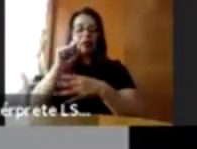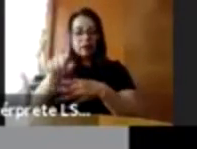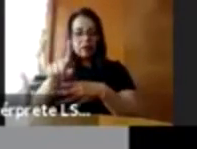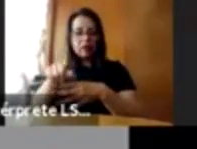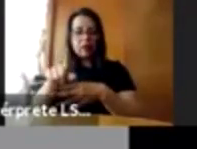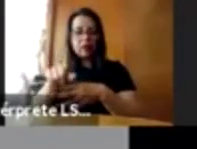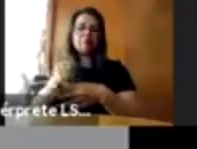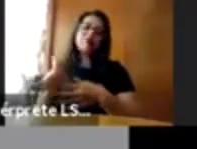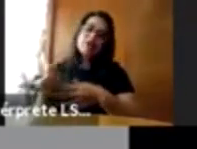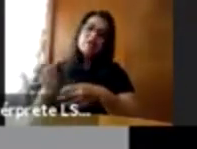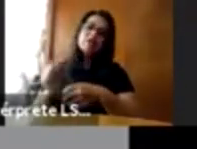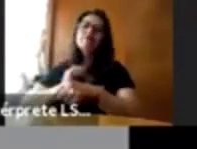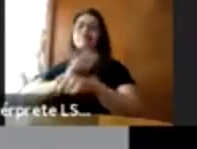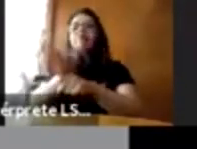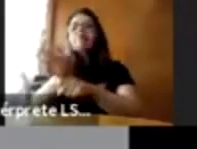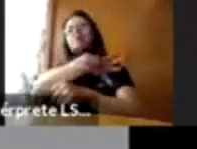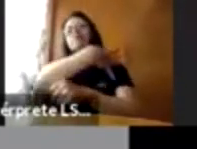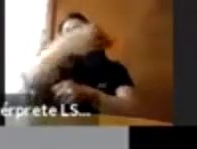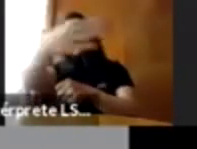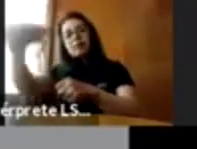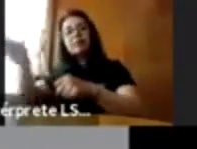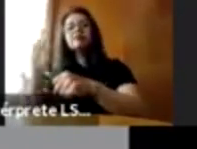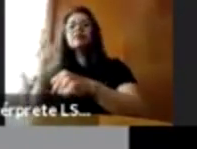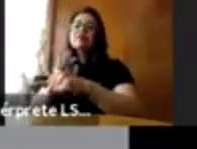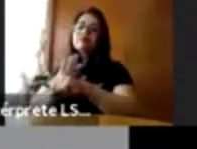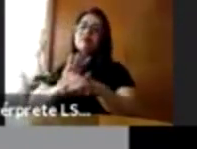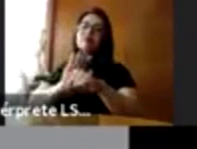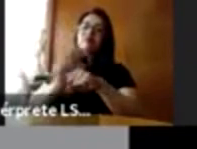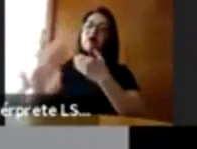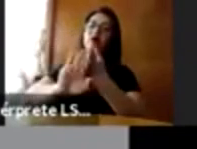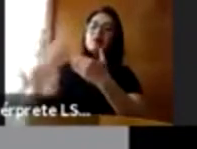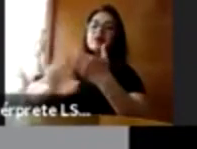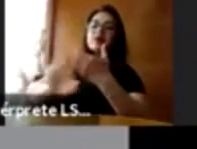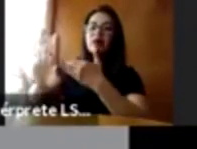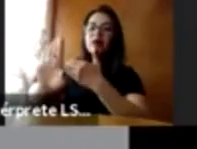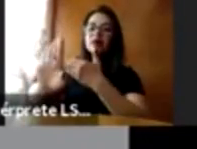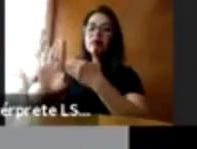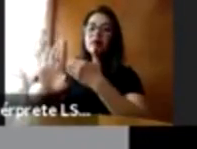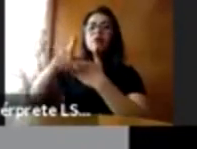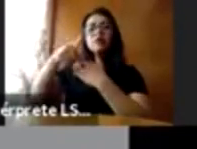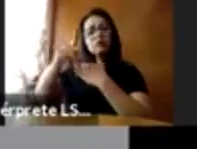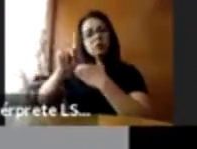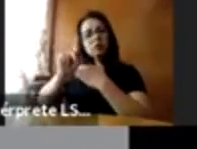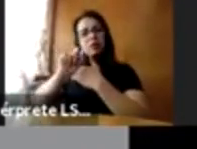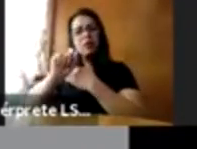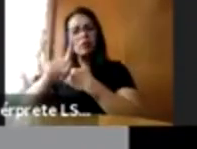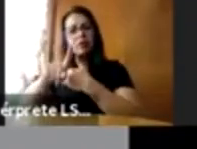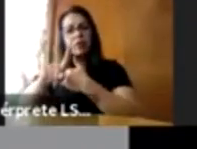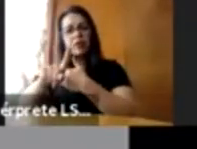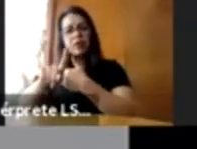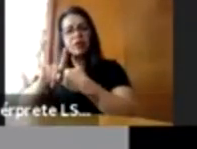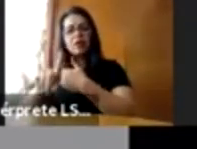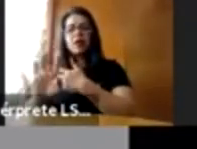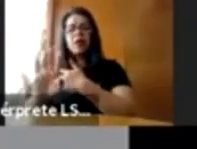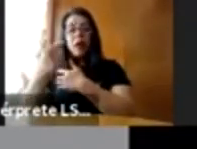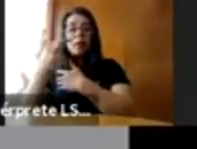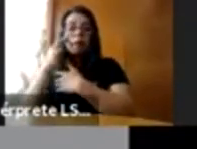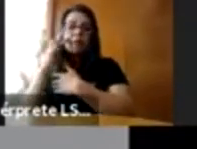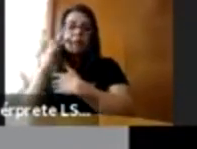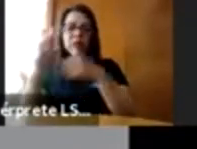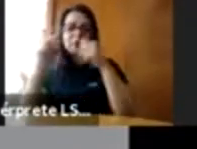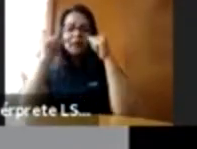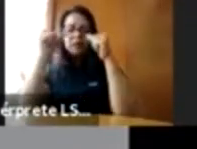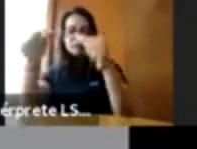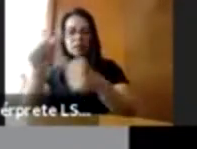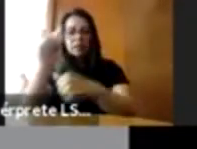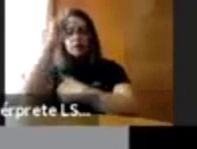pandemia, que es el coronavirus, al mismo tiempo estamos cientes de la pandemia silenciosa de la violencia sexual y de las maneras en que